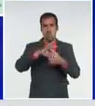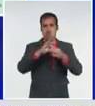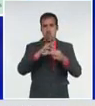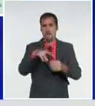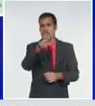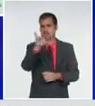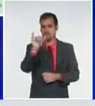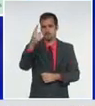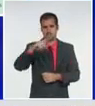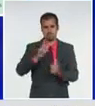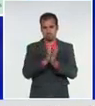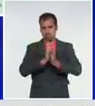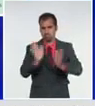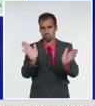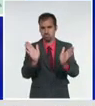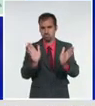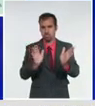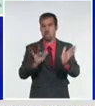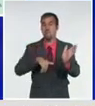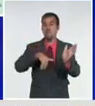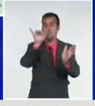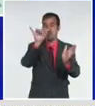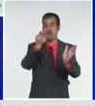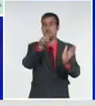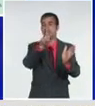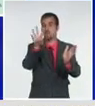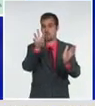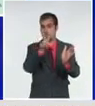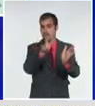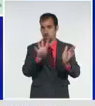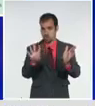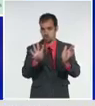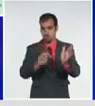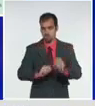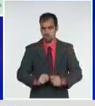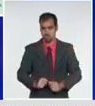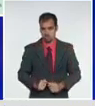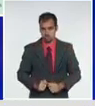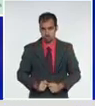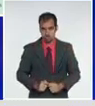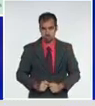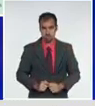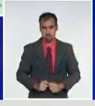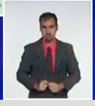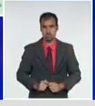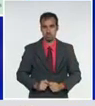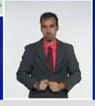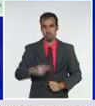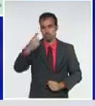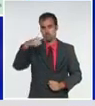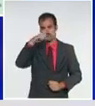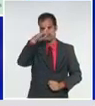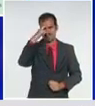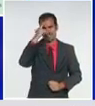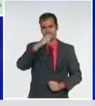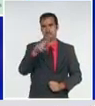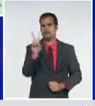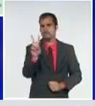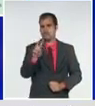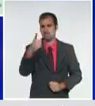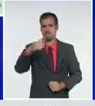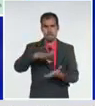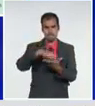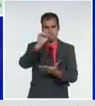Miguel del Padrón, y Bollero con 24 cada uno, Larisa, 22, Plaza de la Revolución con